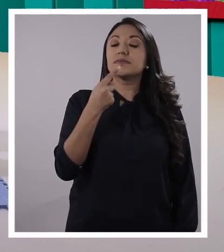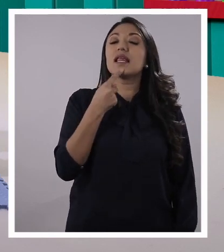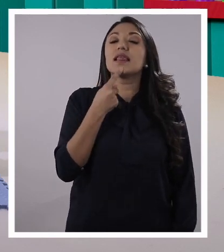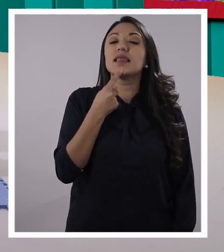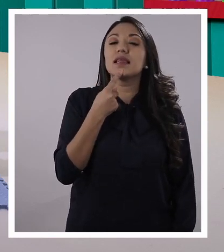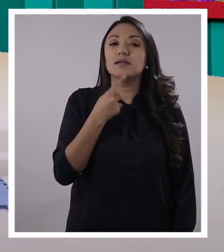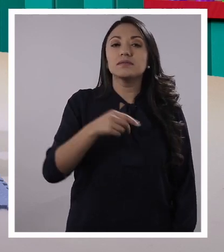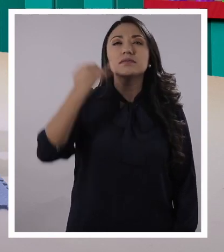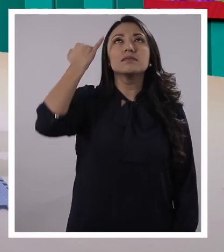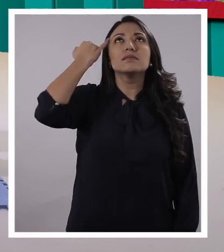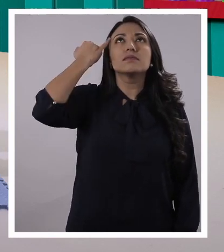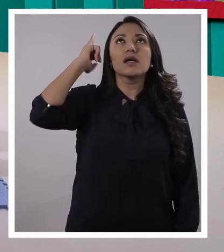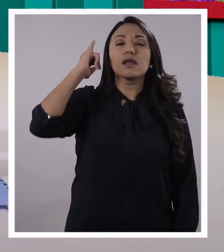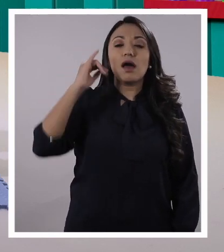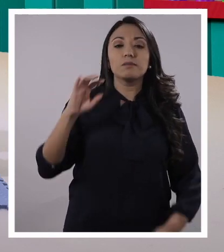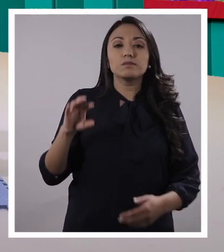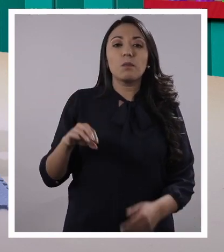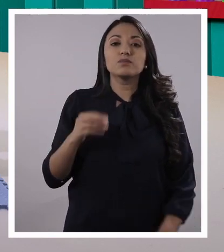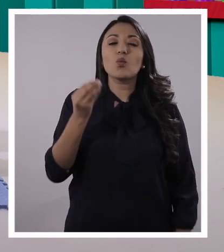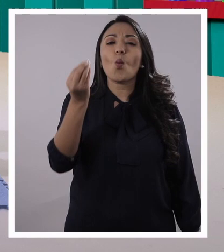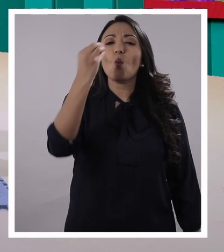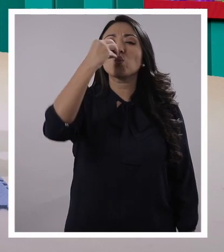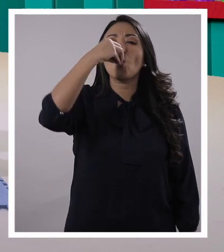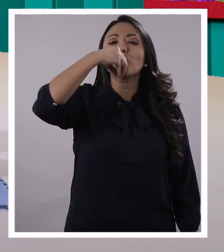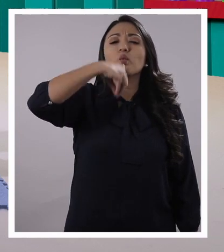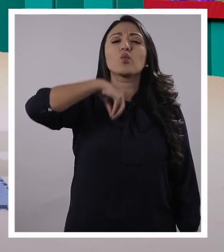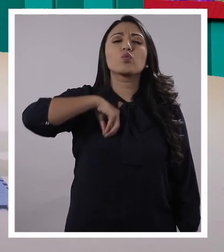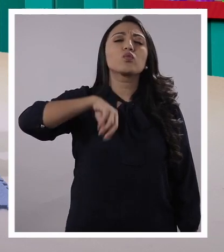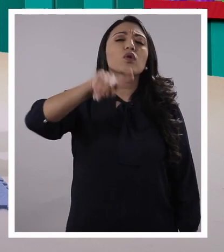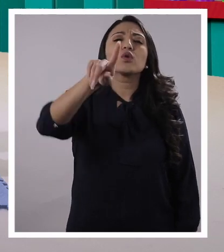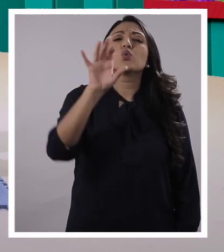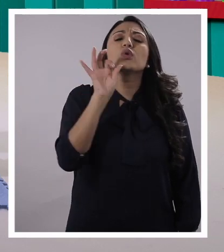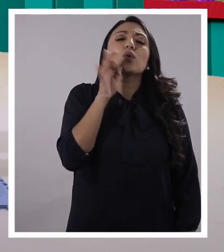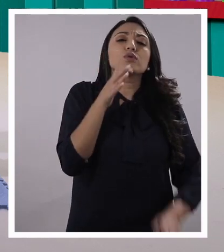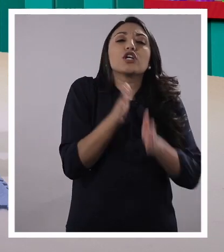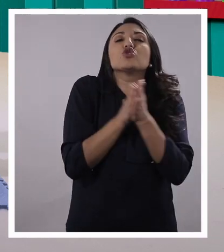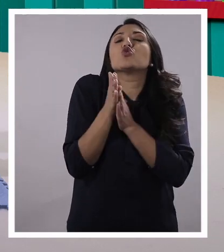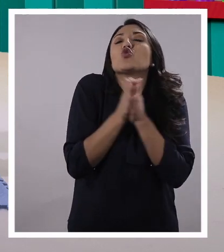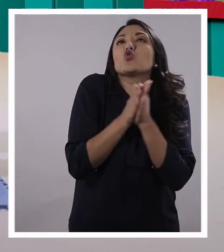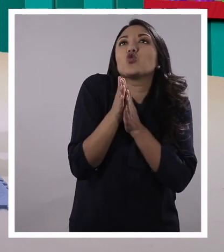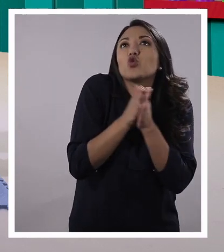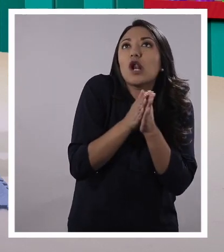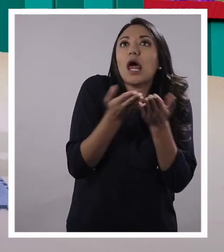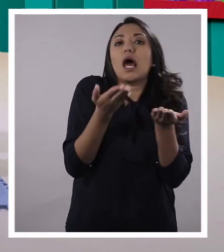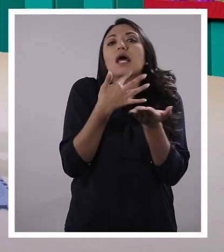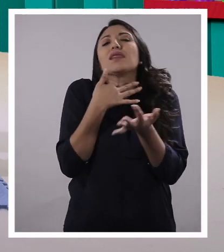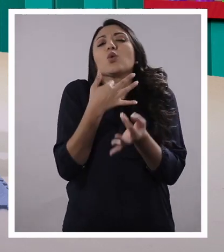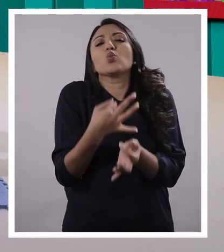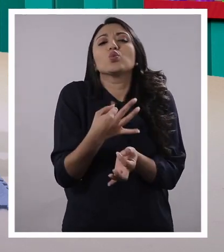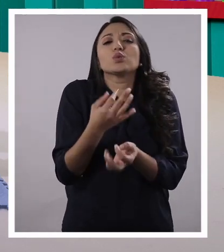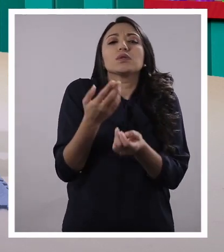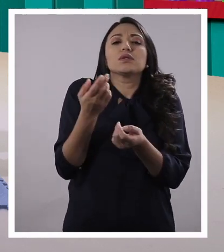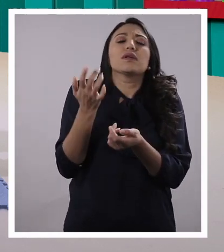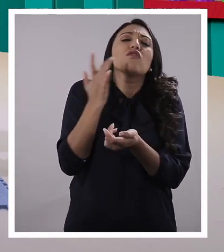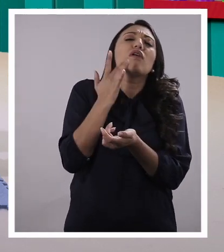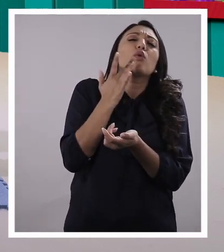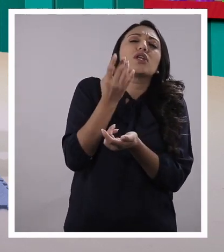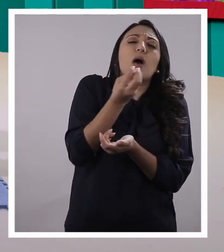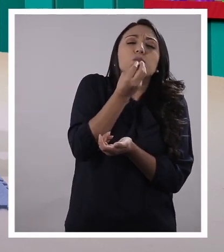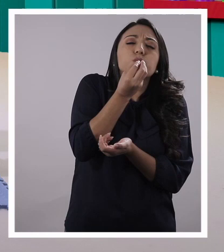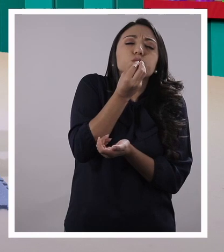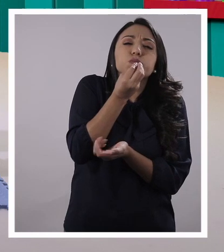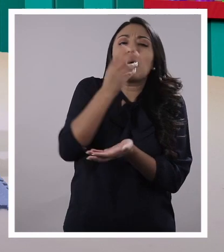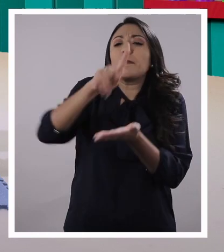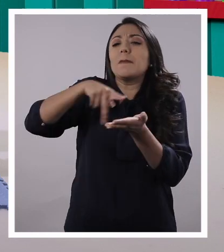imaginar que está comiendo lo que más le guste. ¿Cuál es su comida favorita? Siéntala. ¿Ya?